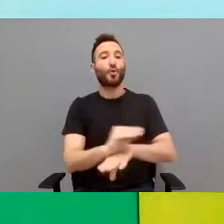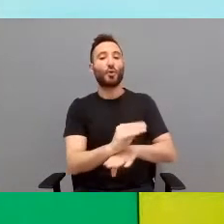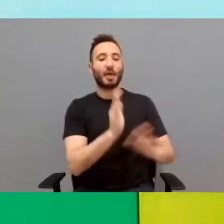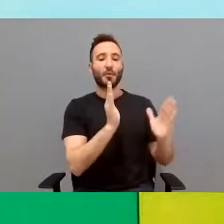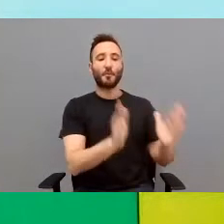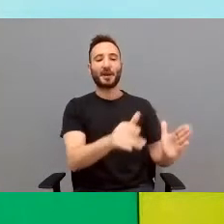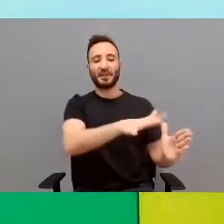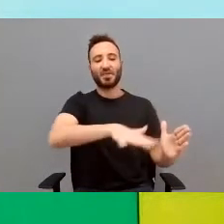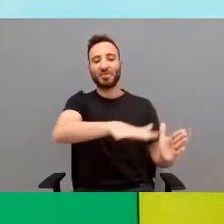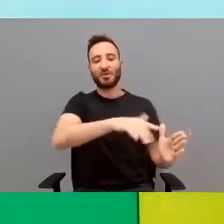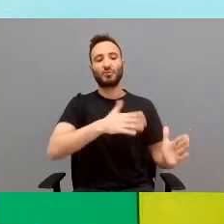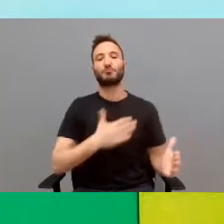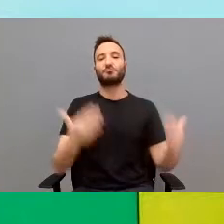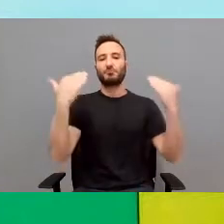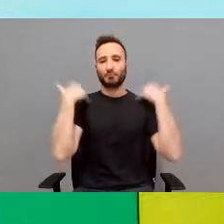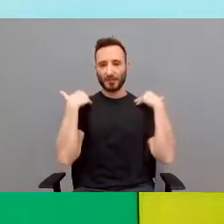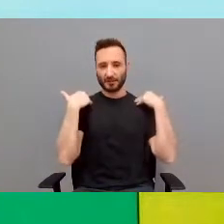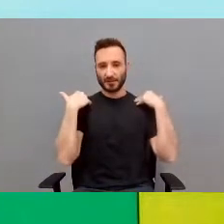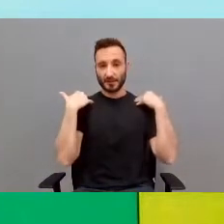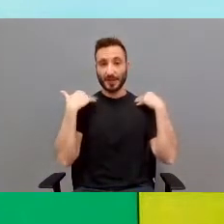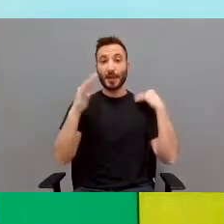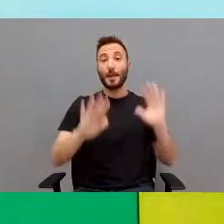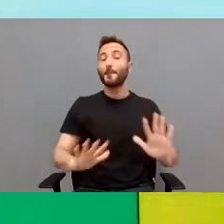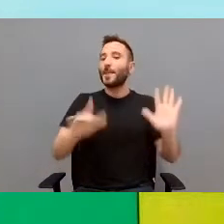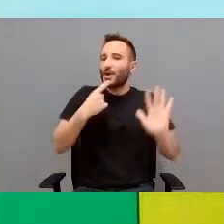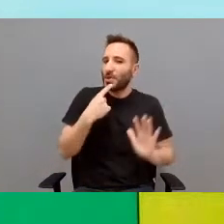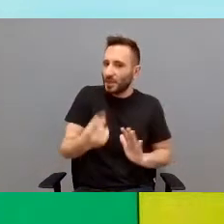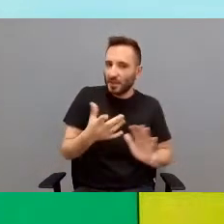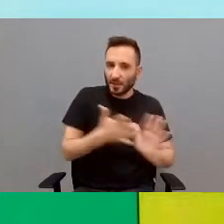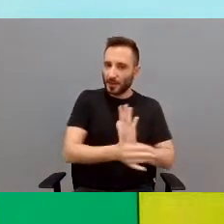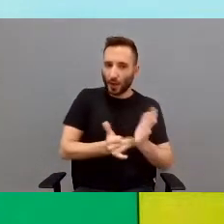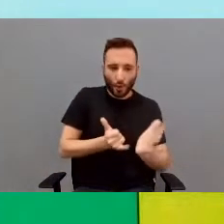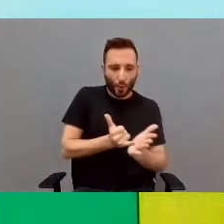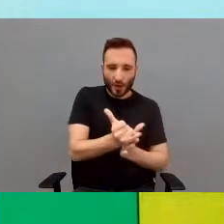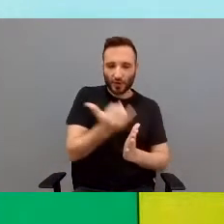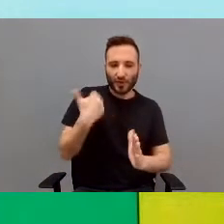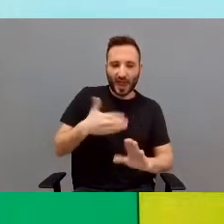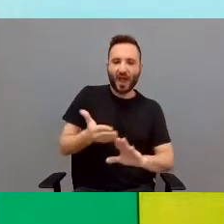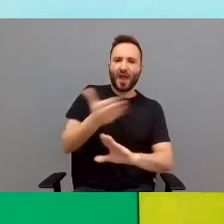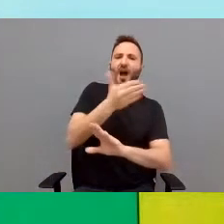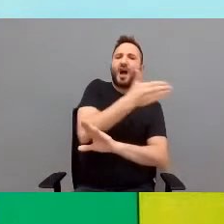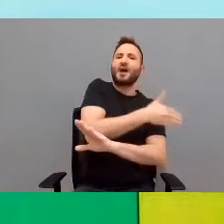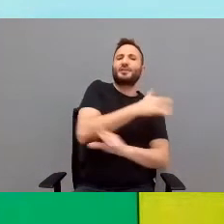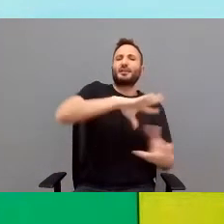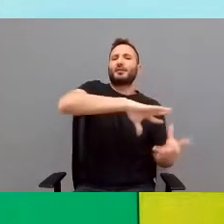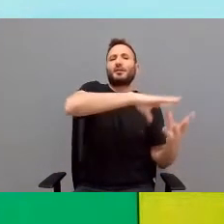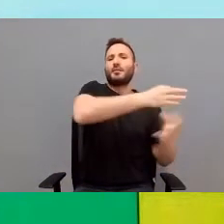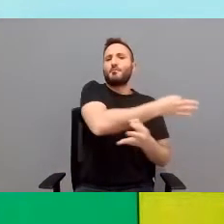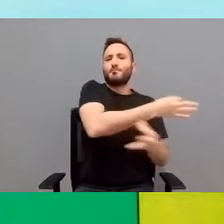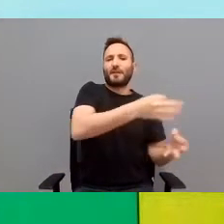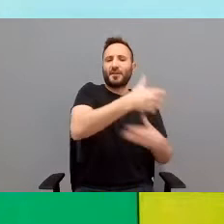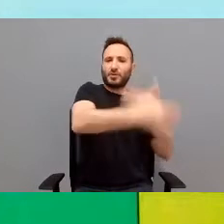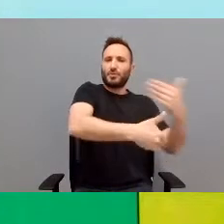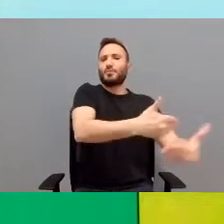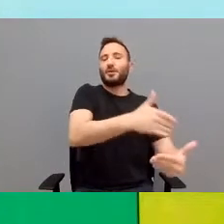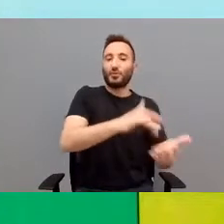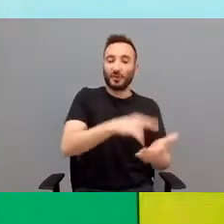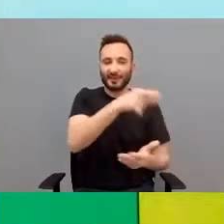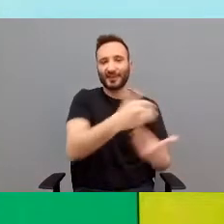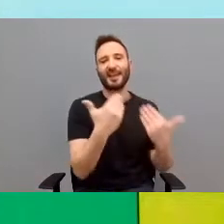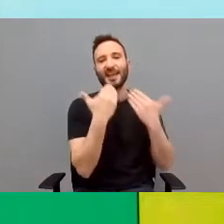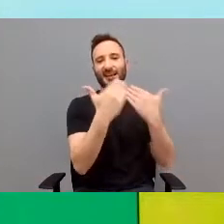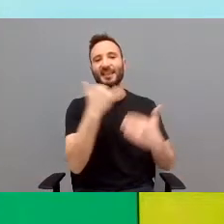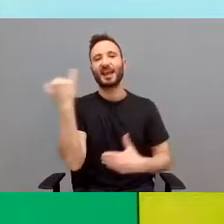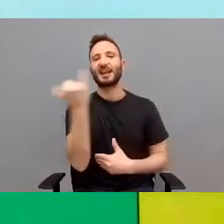una parte de la que nos responsabilizamos, pero tenemos que decir que el huerto estaba ya puesto en marcha muy adecuadamente y aquí hay que